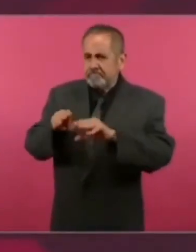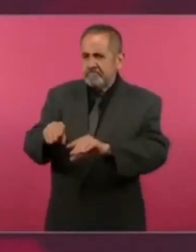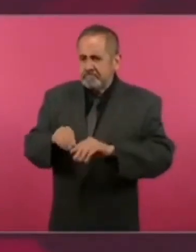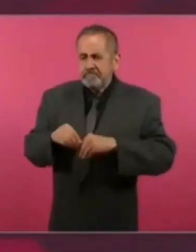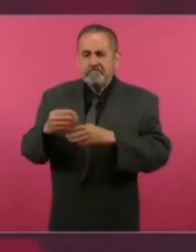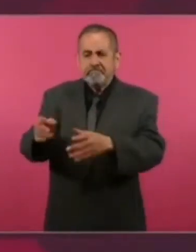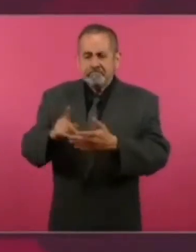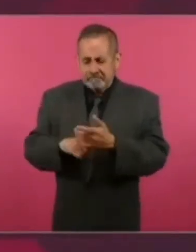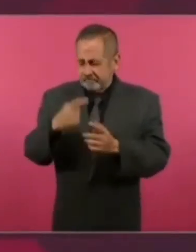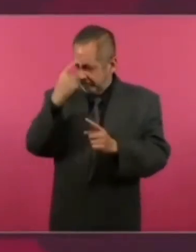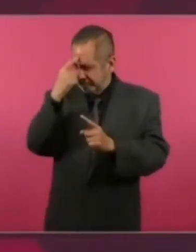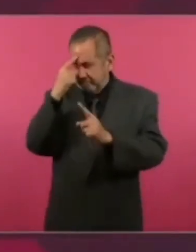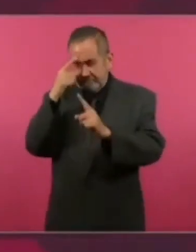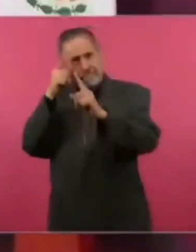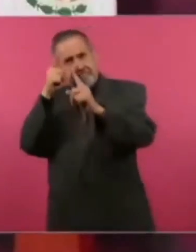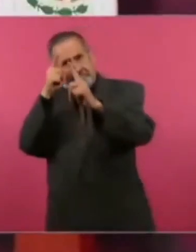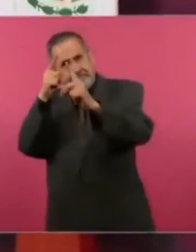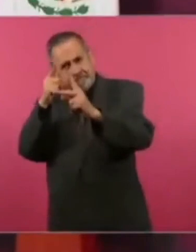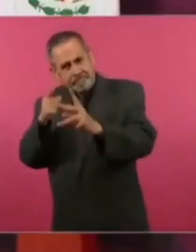a lo que hacemos.